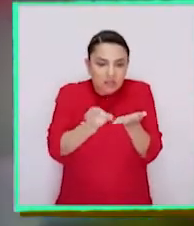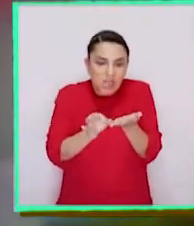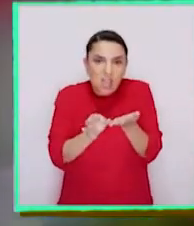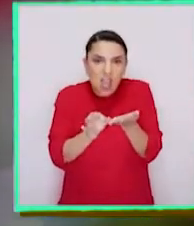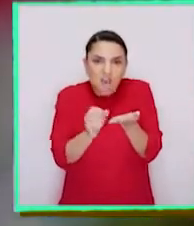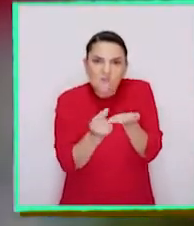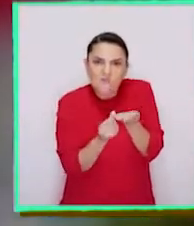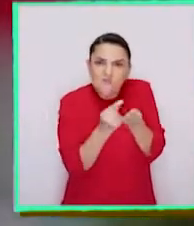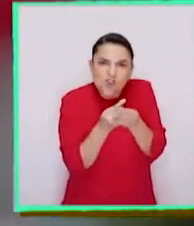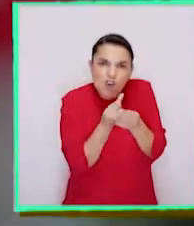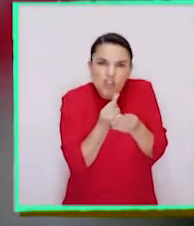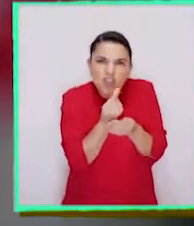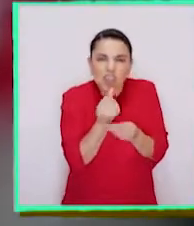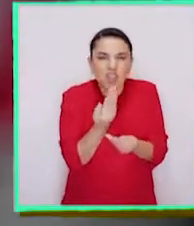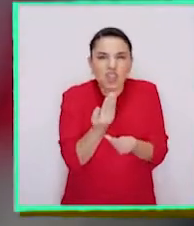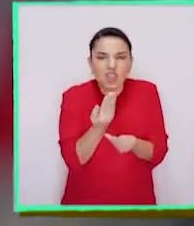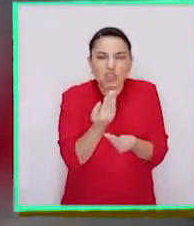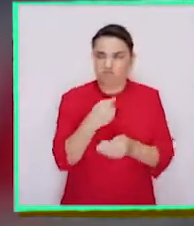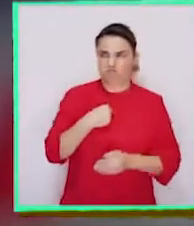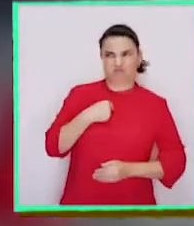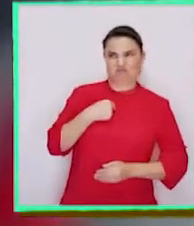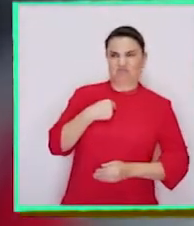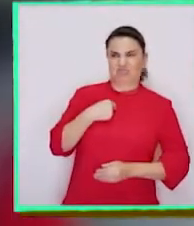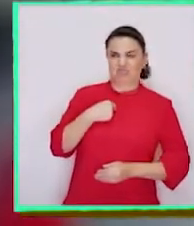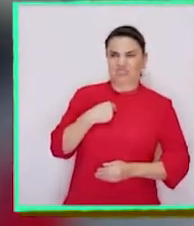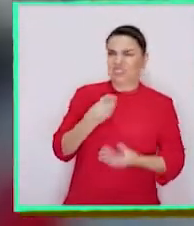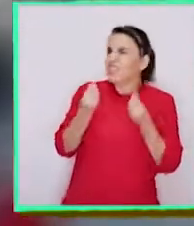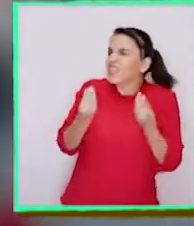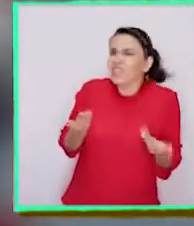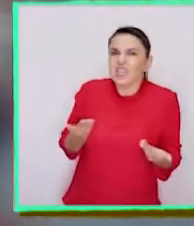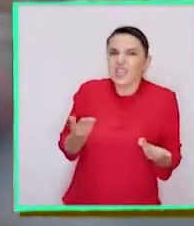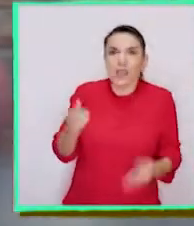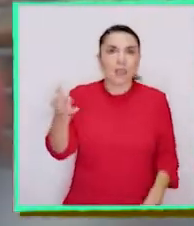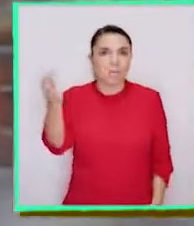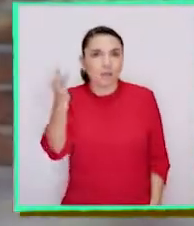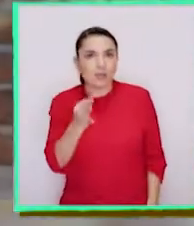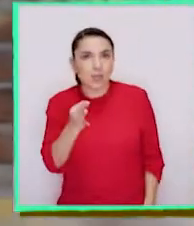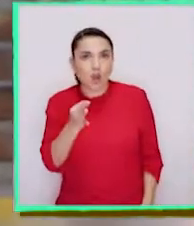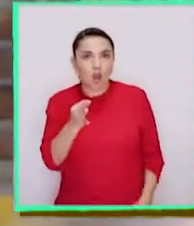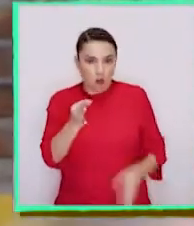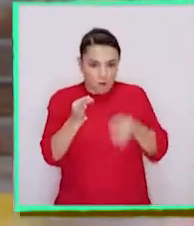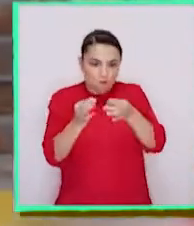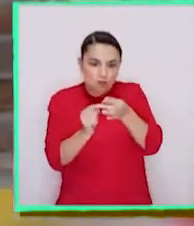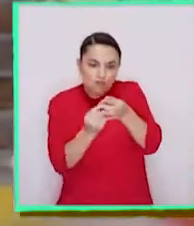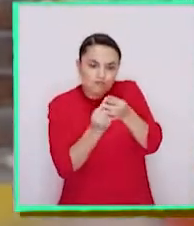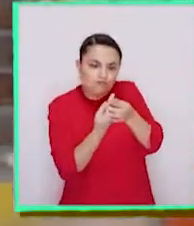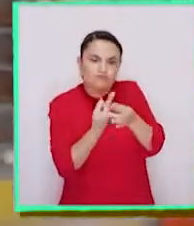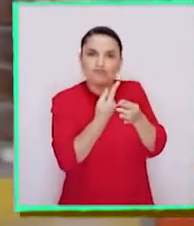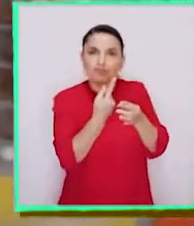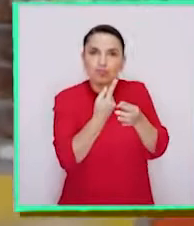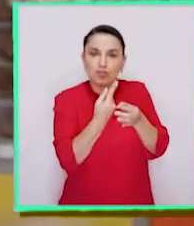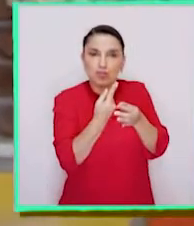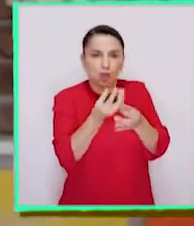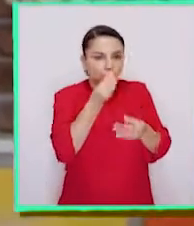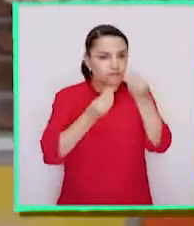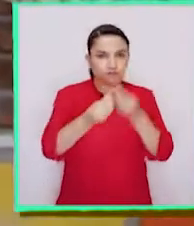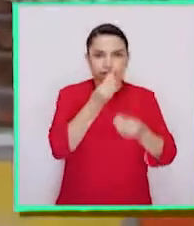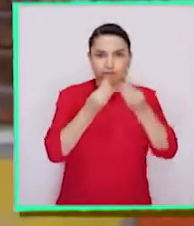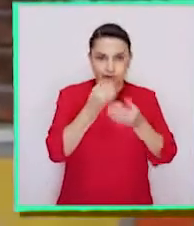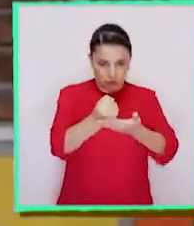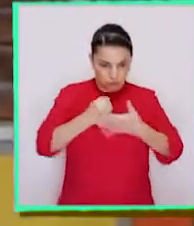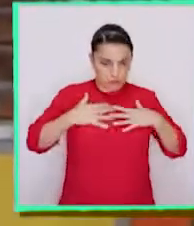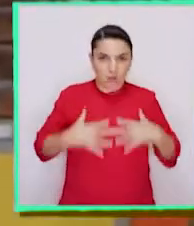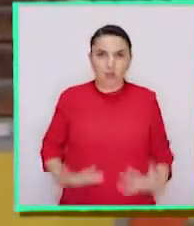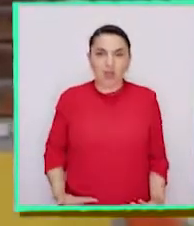¿Los qué? Pregunté yo. ¡Brotes! Me dijo ella. Son muy nutritivos